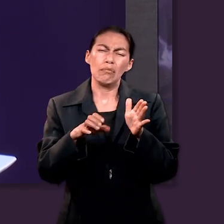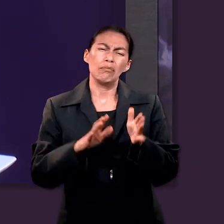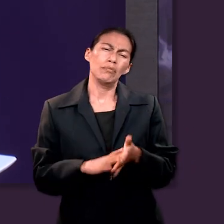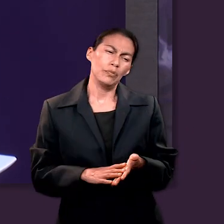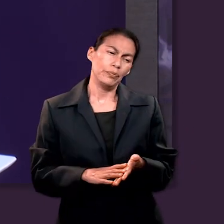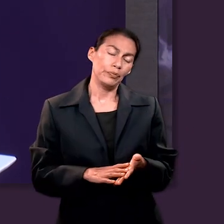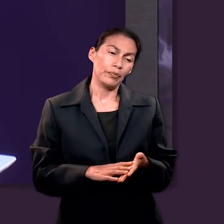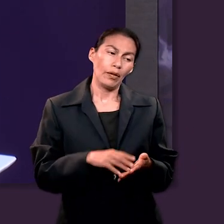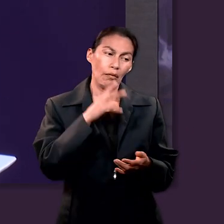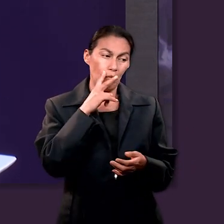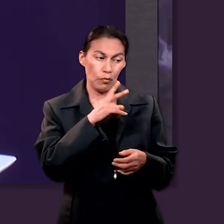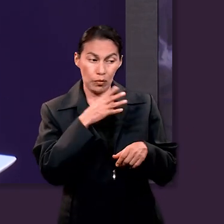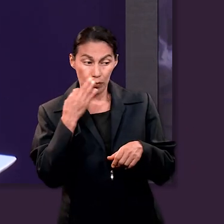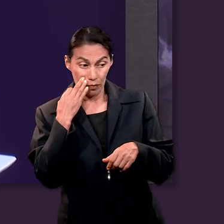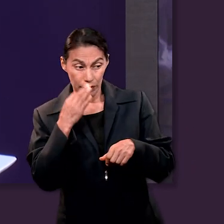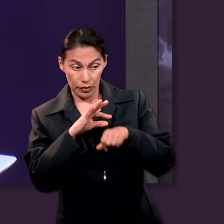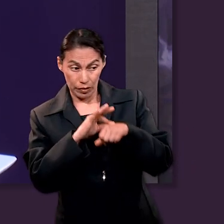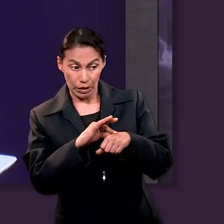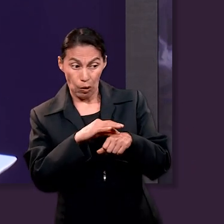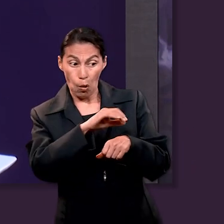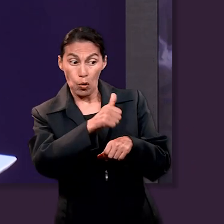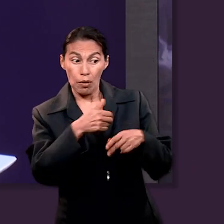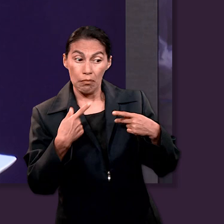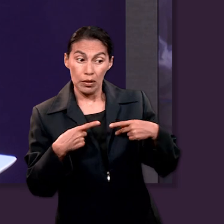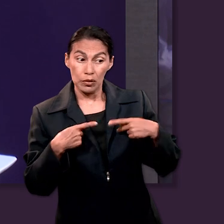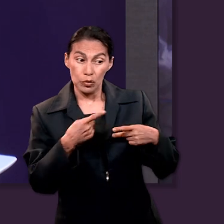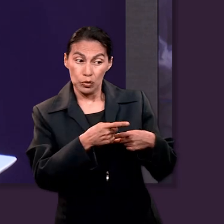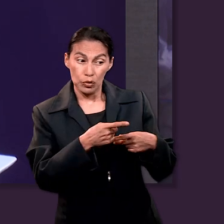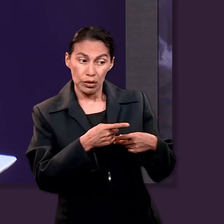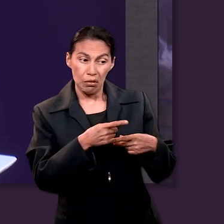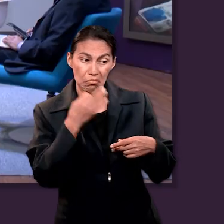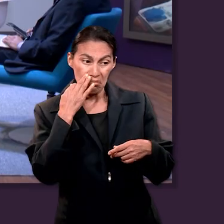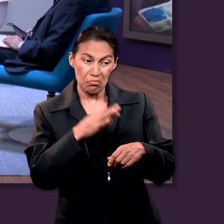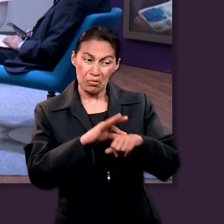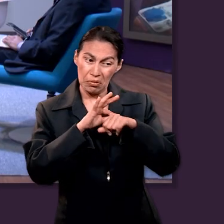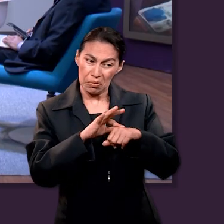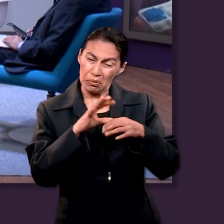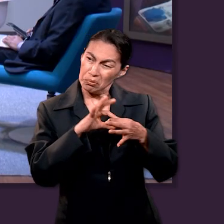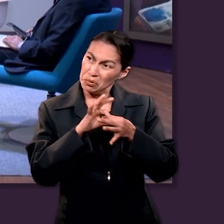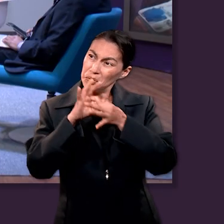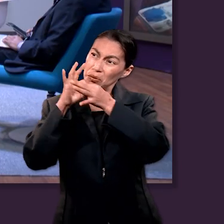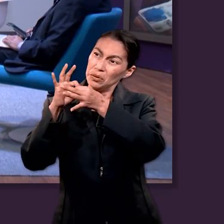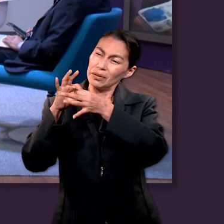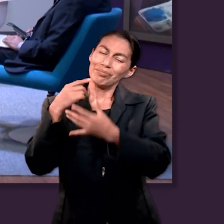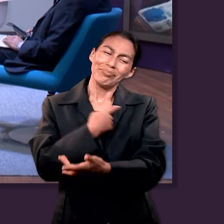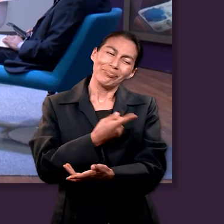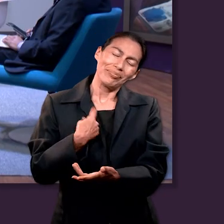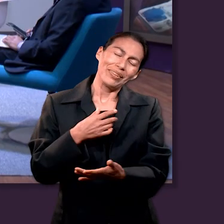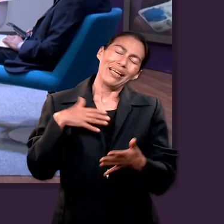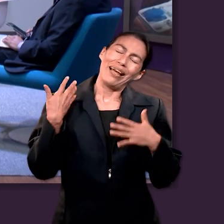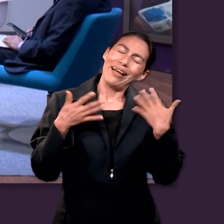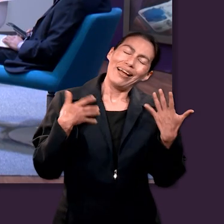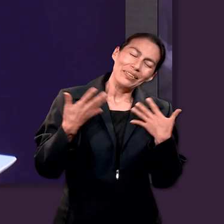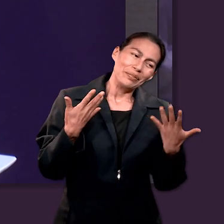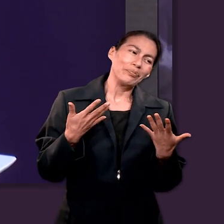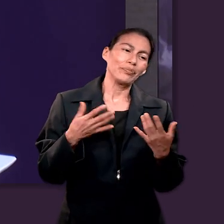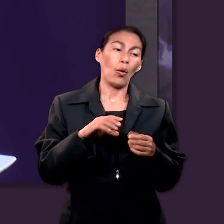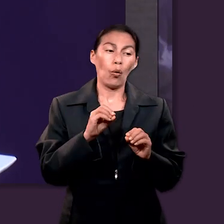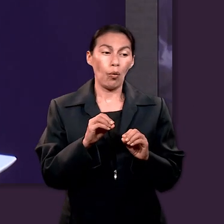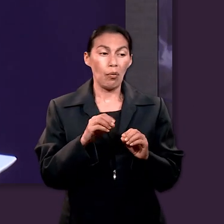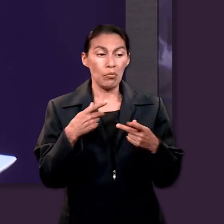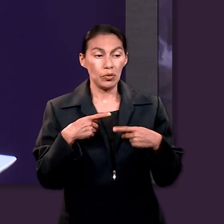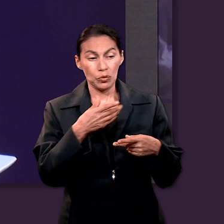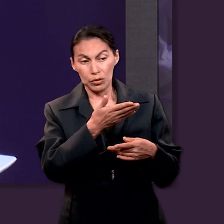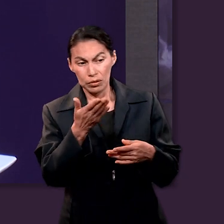eso? A lo mejor cuando vemos que los testimonios de otra persona tienen frutos en alguien más. Cuando vemos cómo la iglesia de Cristo va creciendo,